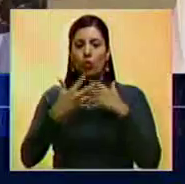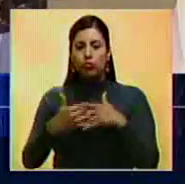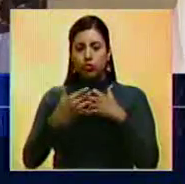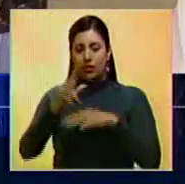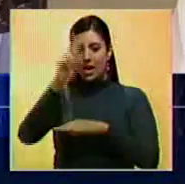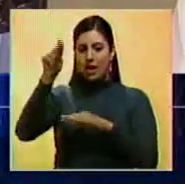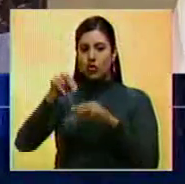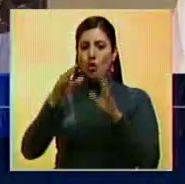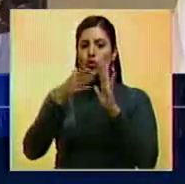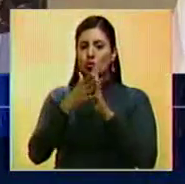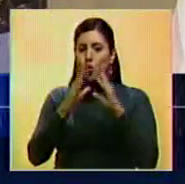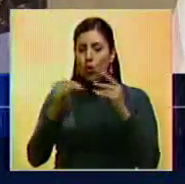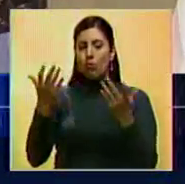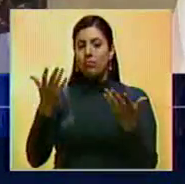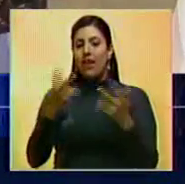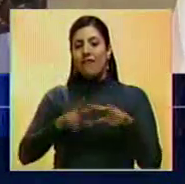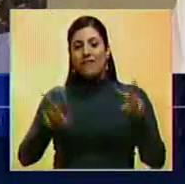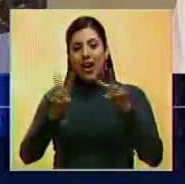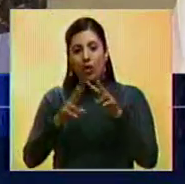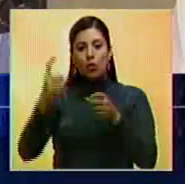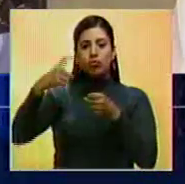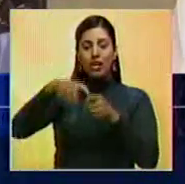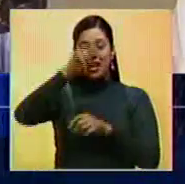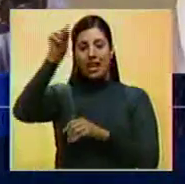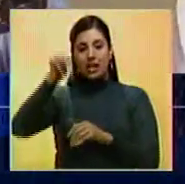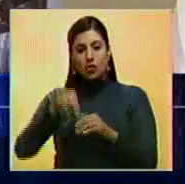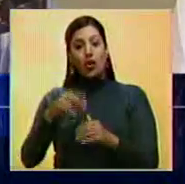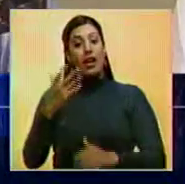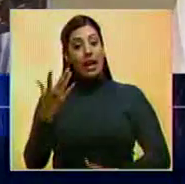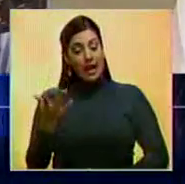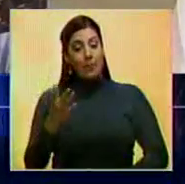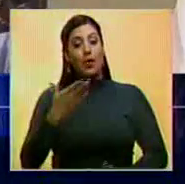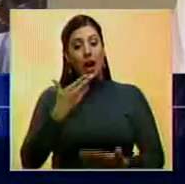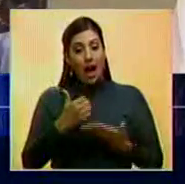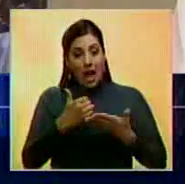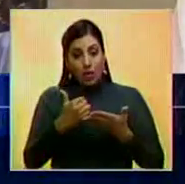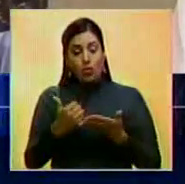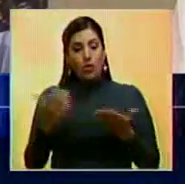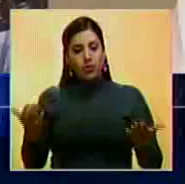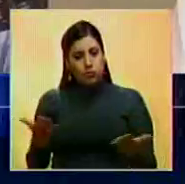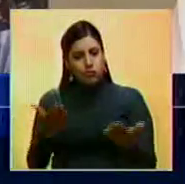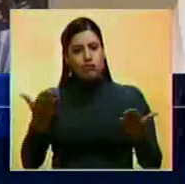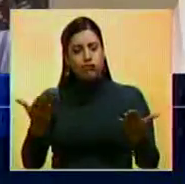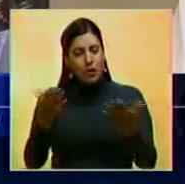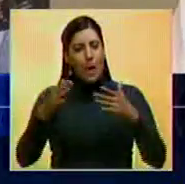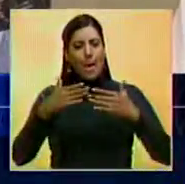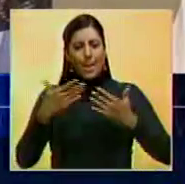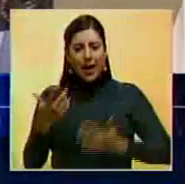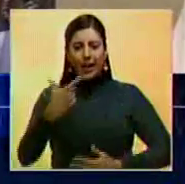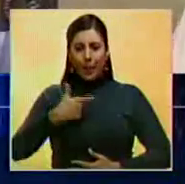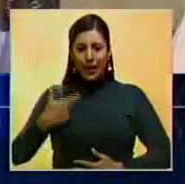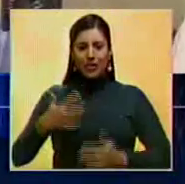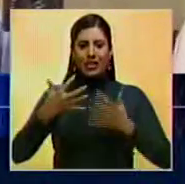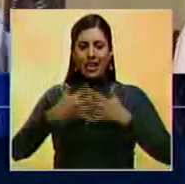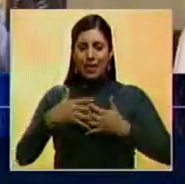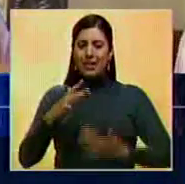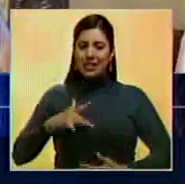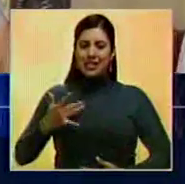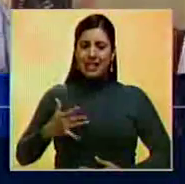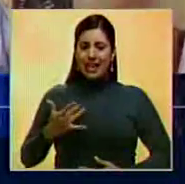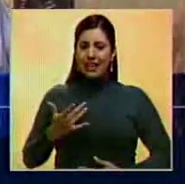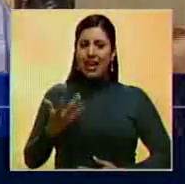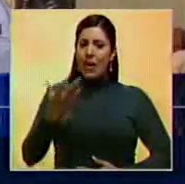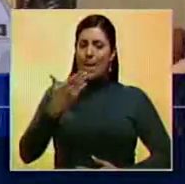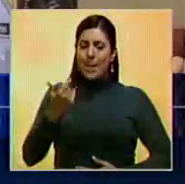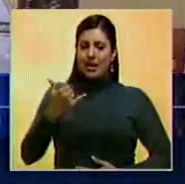nacional, todo lo que tiene que ver con el valor agregado nacional, y que sirva esto de estímulo para que los empresarios sientan que no